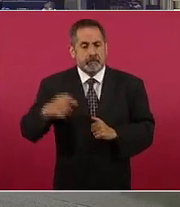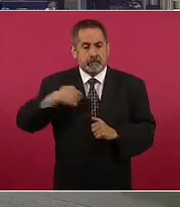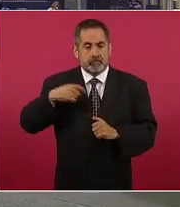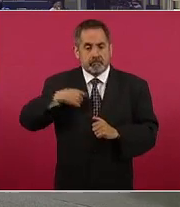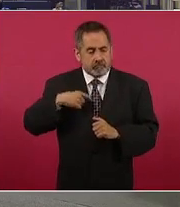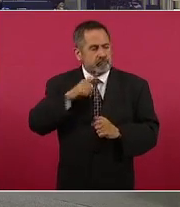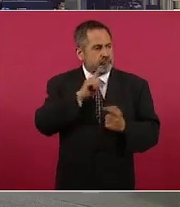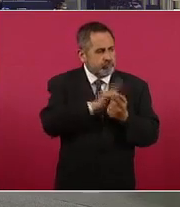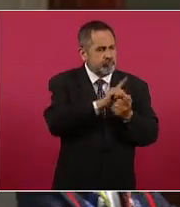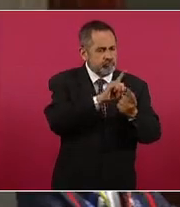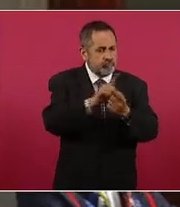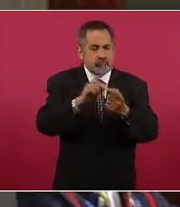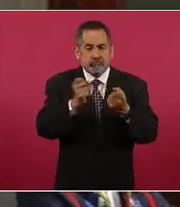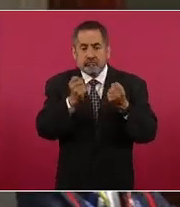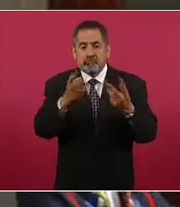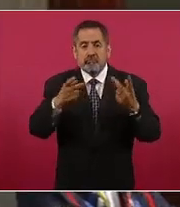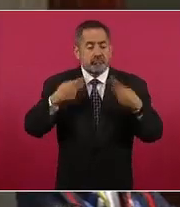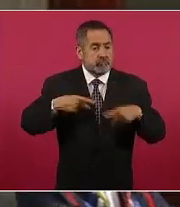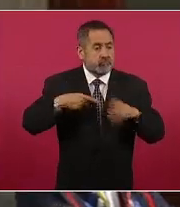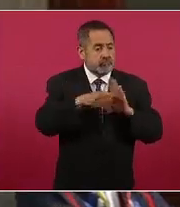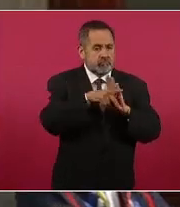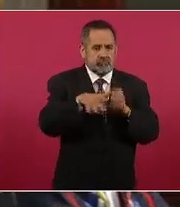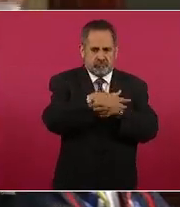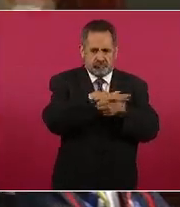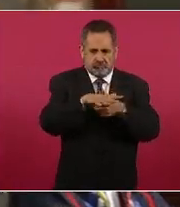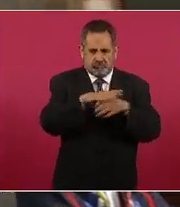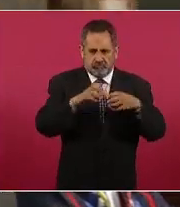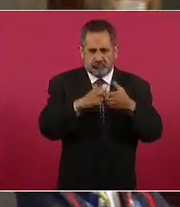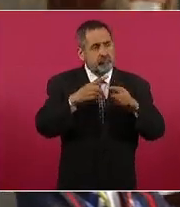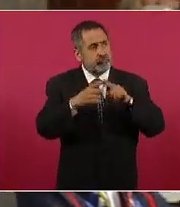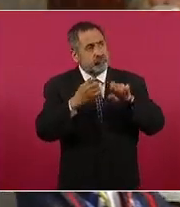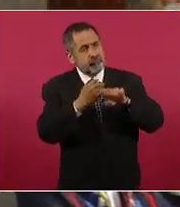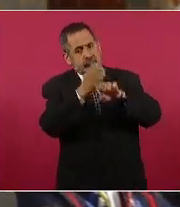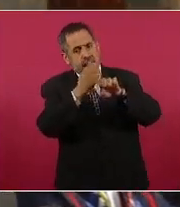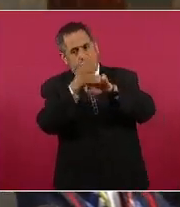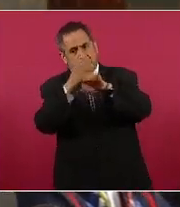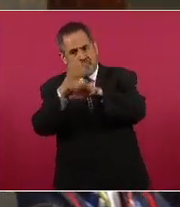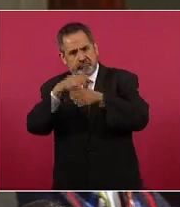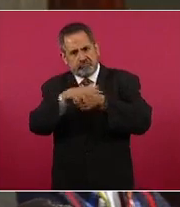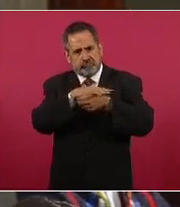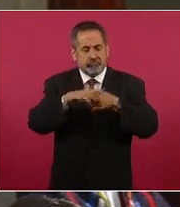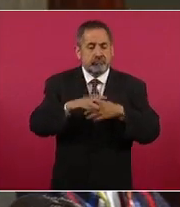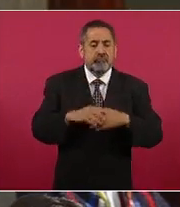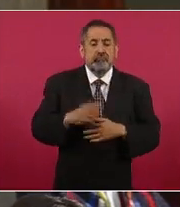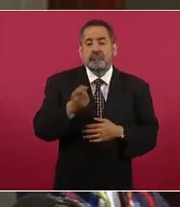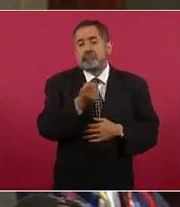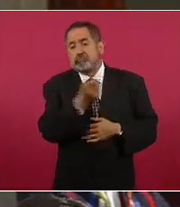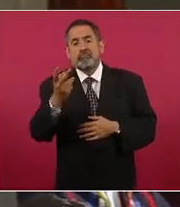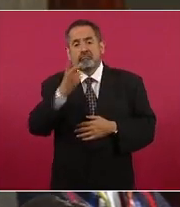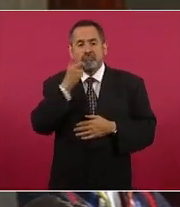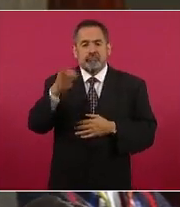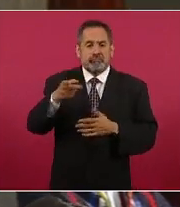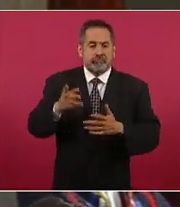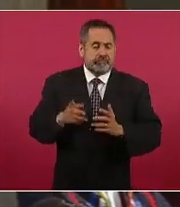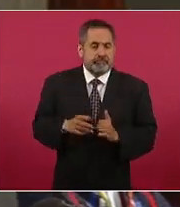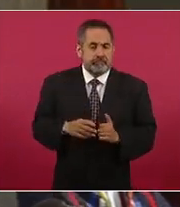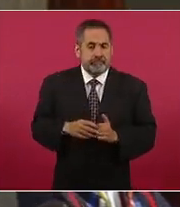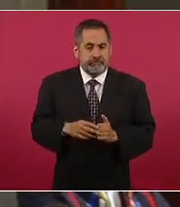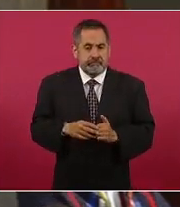hablando con varios periodistas locales en los estados ellos dicen que estos